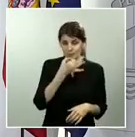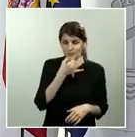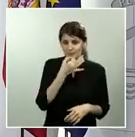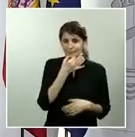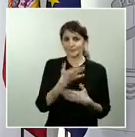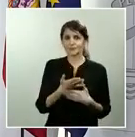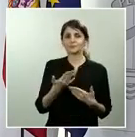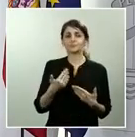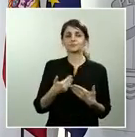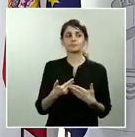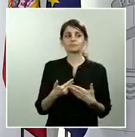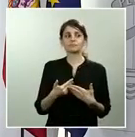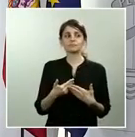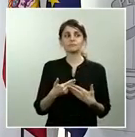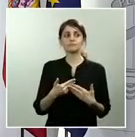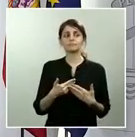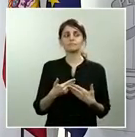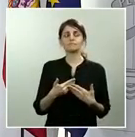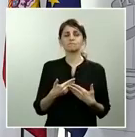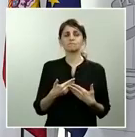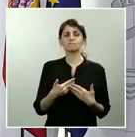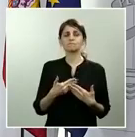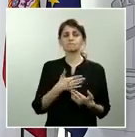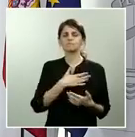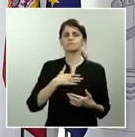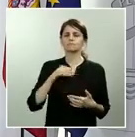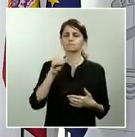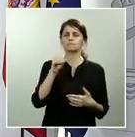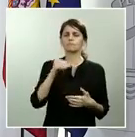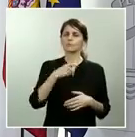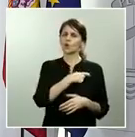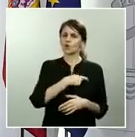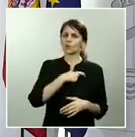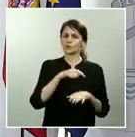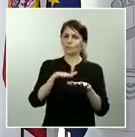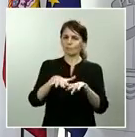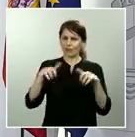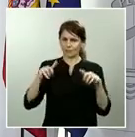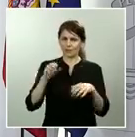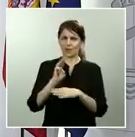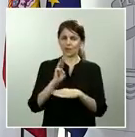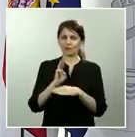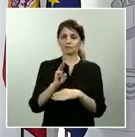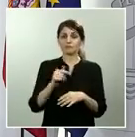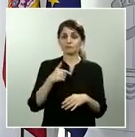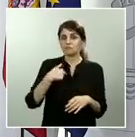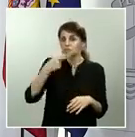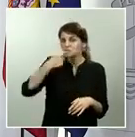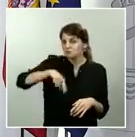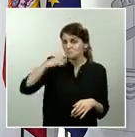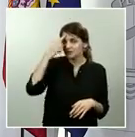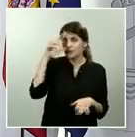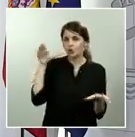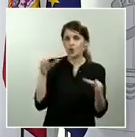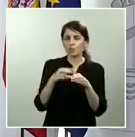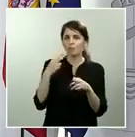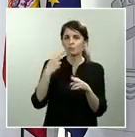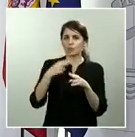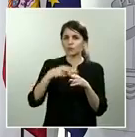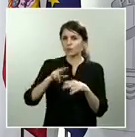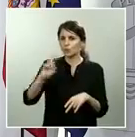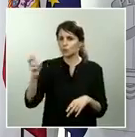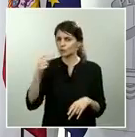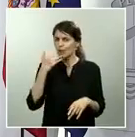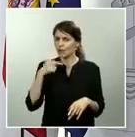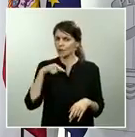Sobre la comisión parlamentaria le quiero preguntar si les consta malestar en otros grupos políticos porque la comisión parlamentaria se haya acordado entre el presidente del